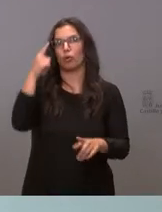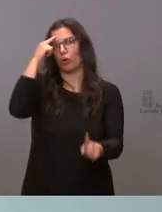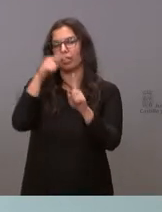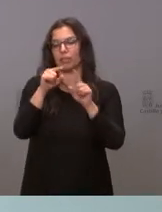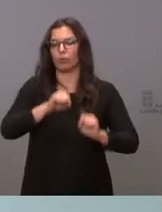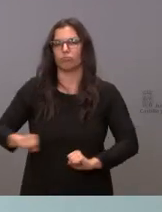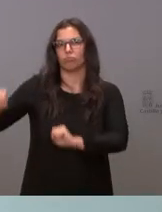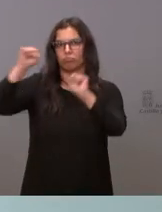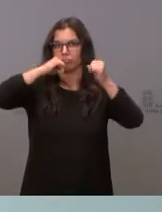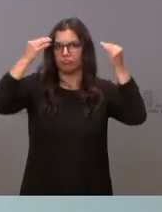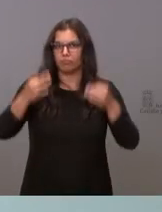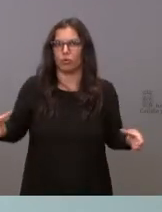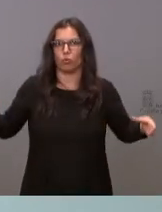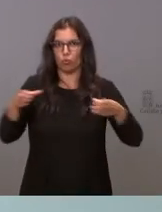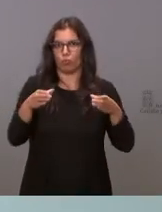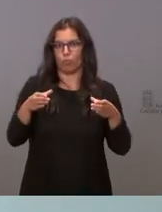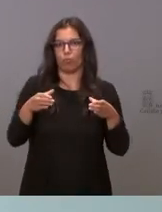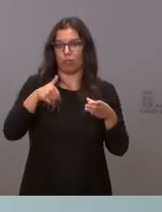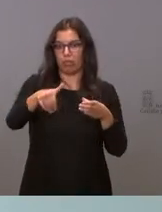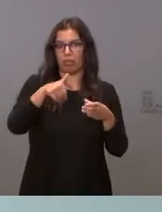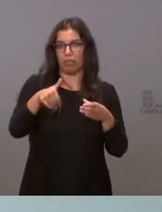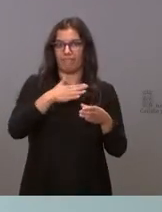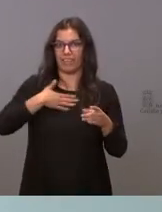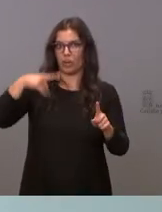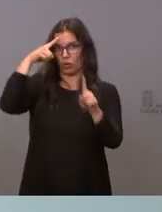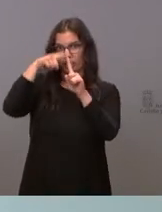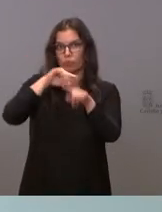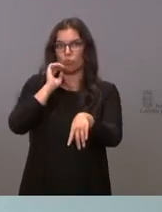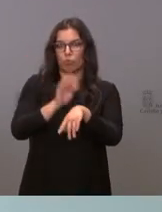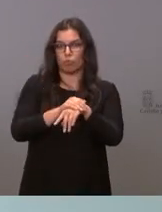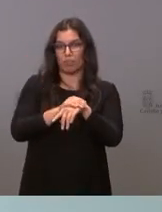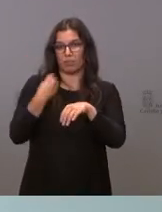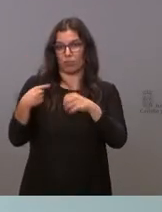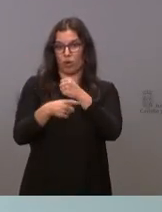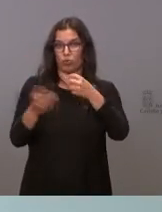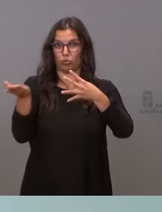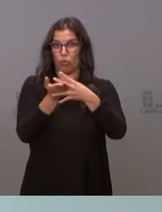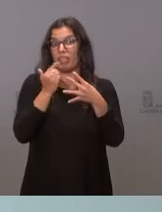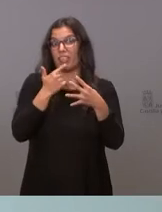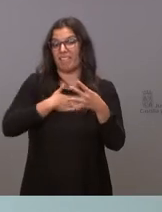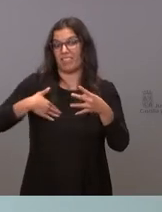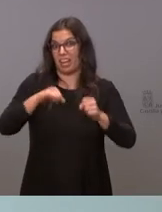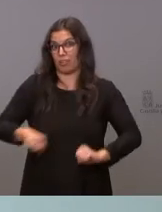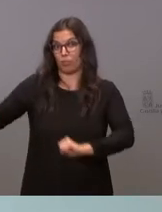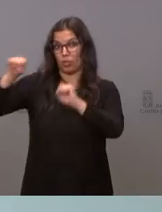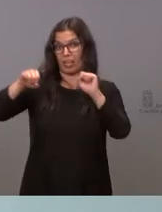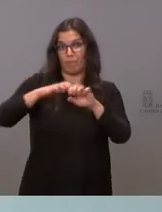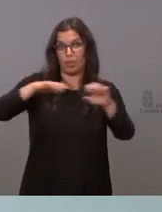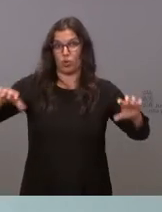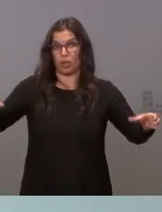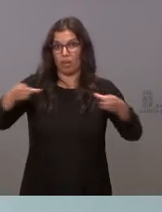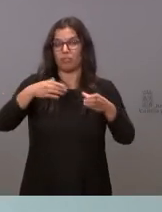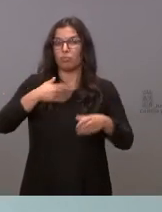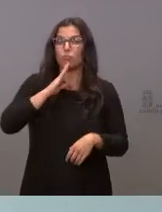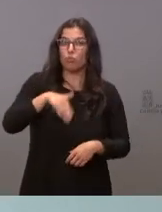inmunidad de rebaño en breves semanas, ¿no?, a mediados de agosto, se decía. ¿No sería bueno